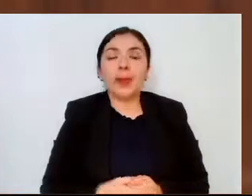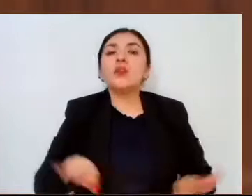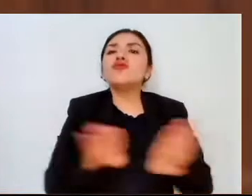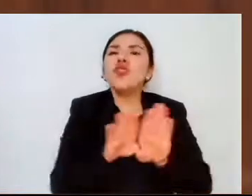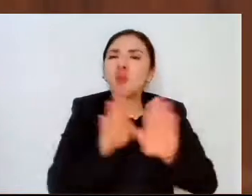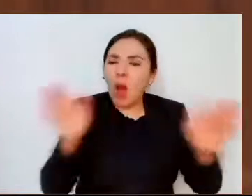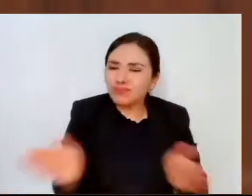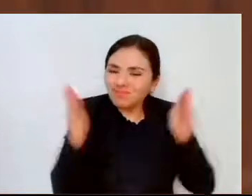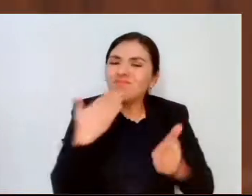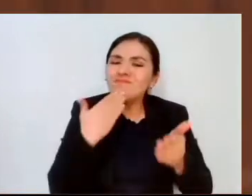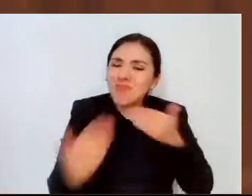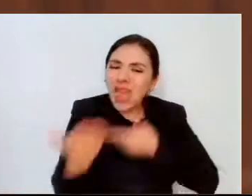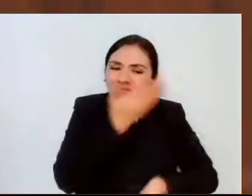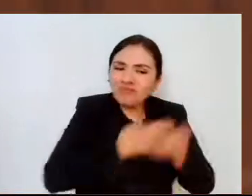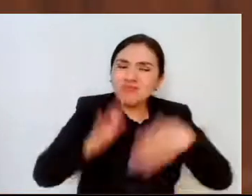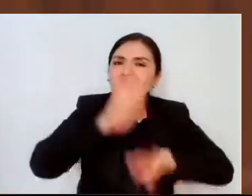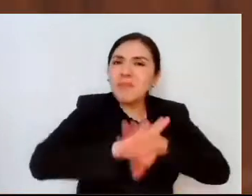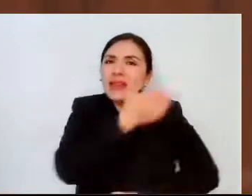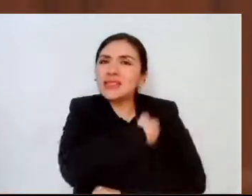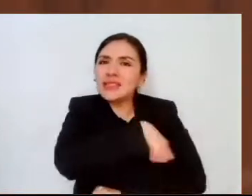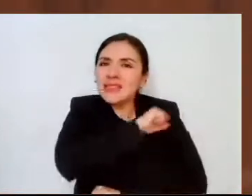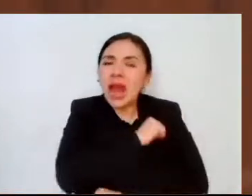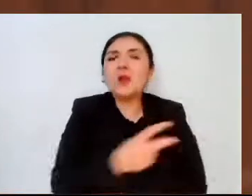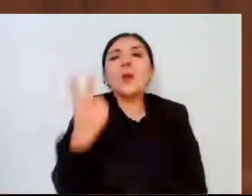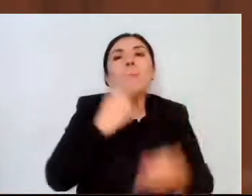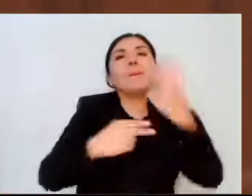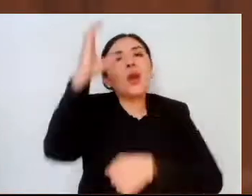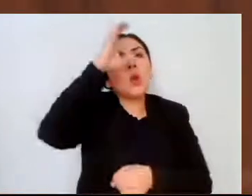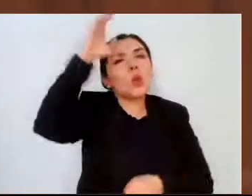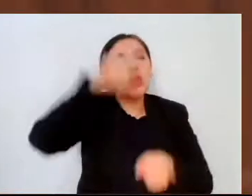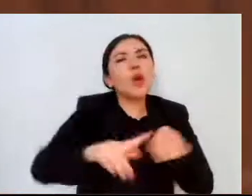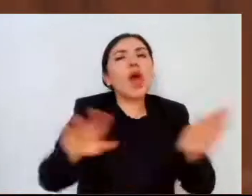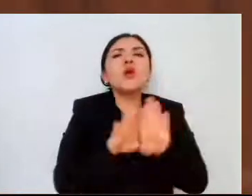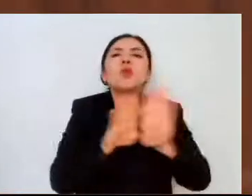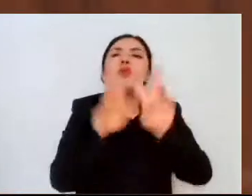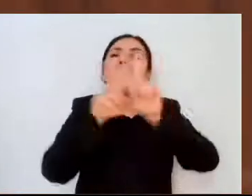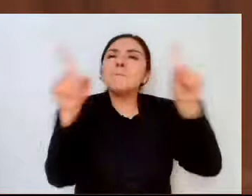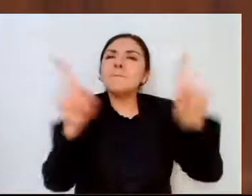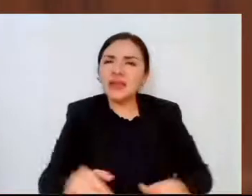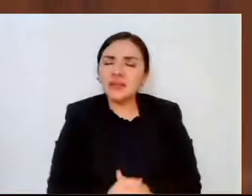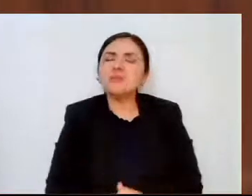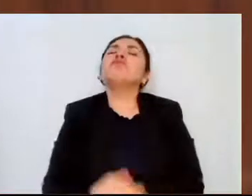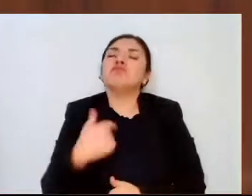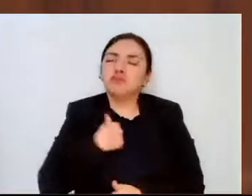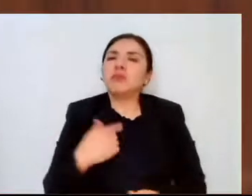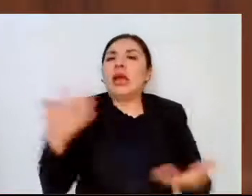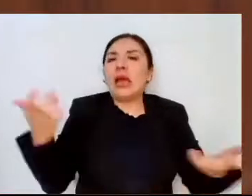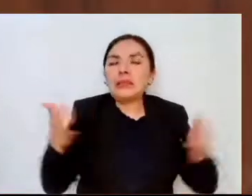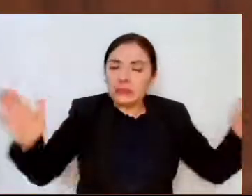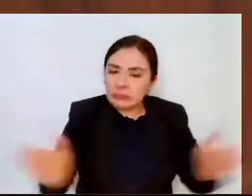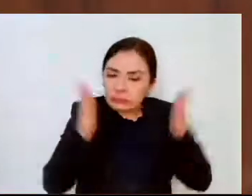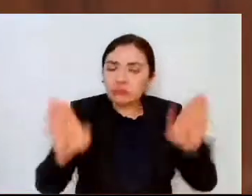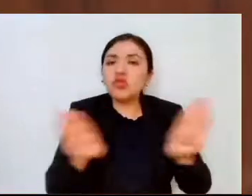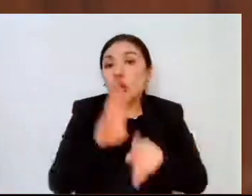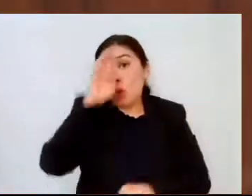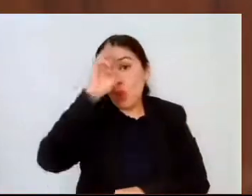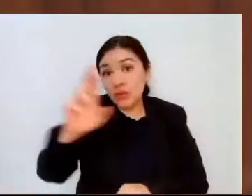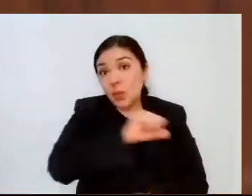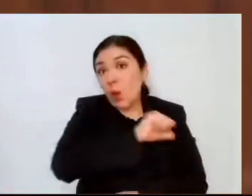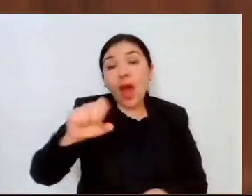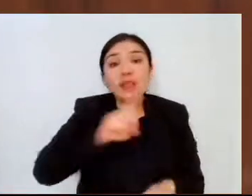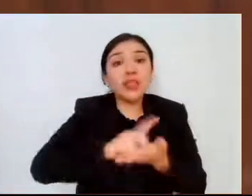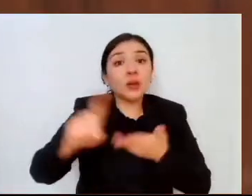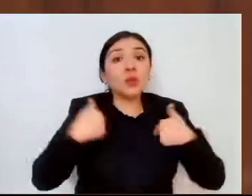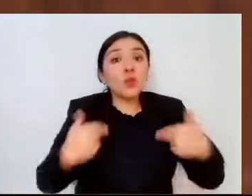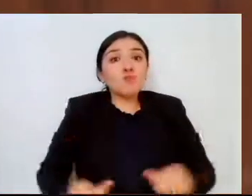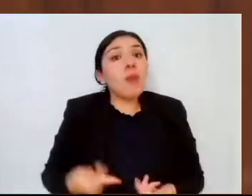convivencia sana y fomentar la cultura de paz, promovemos el respeto de los derechos humanos en nuestra